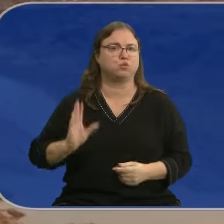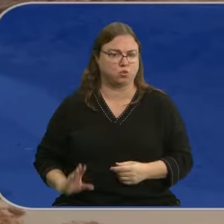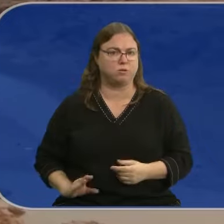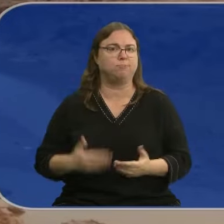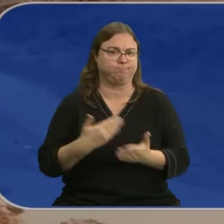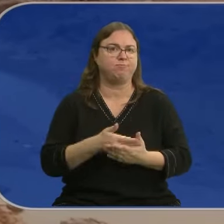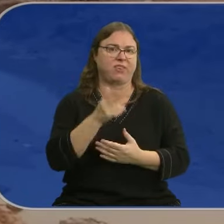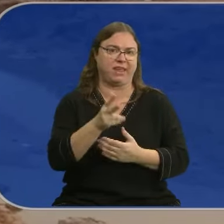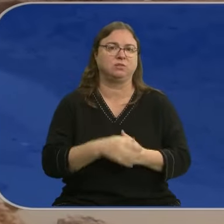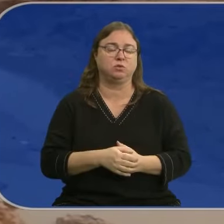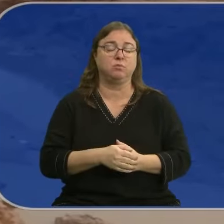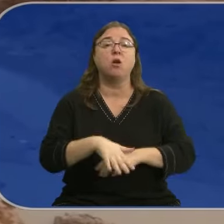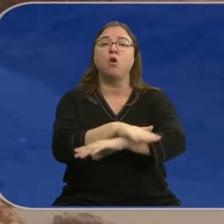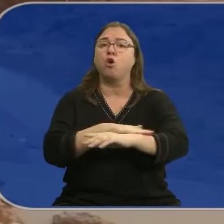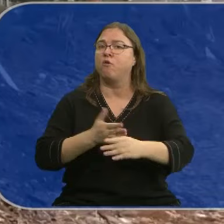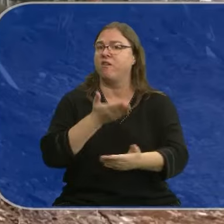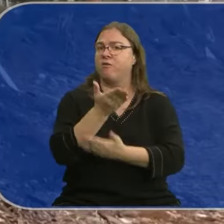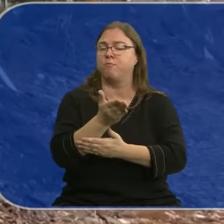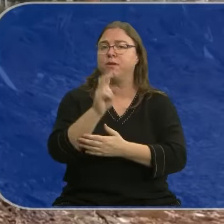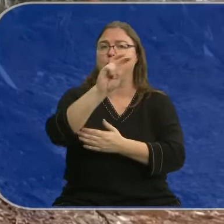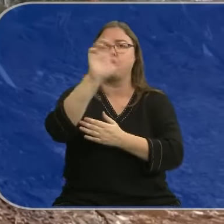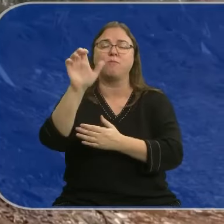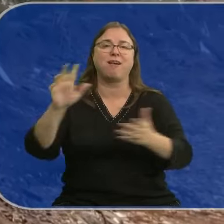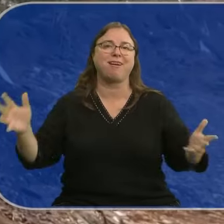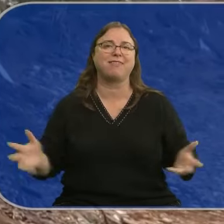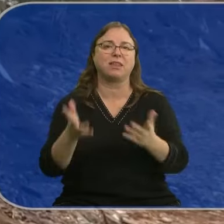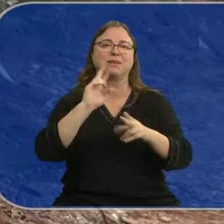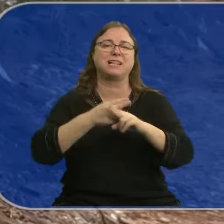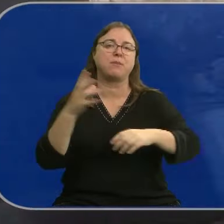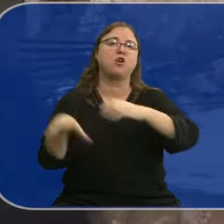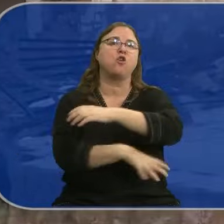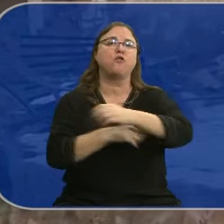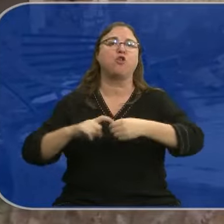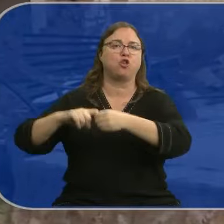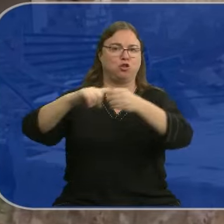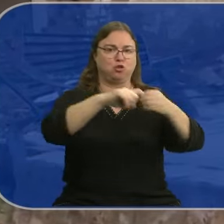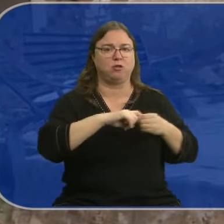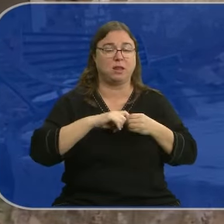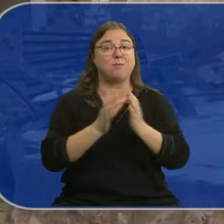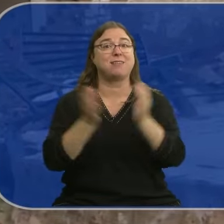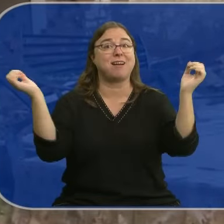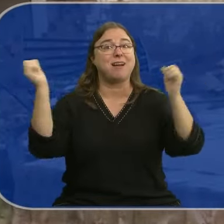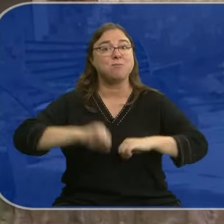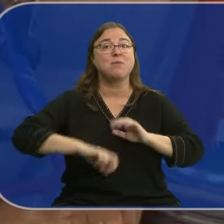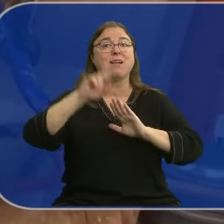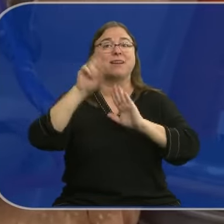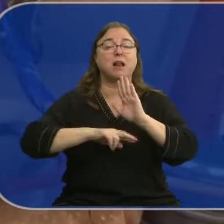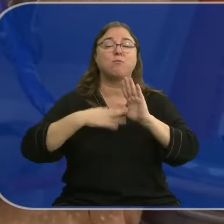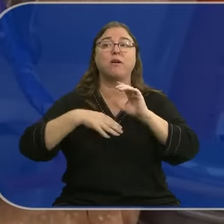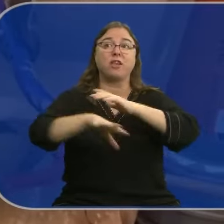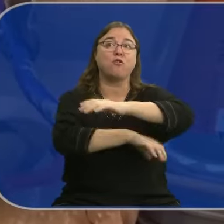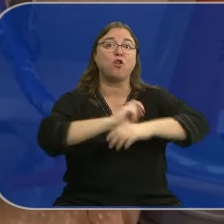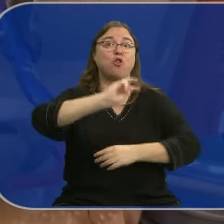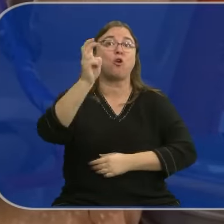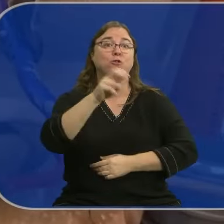salario. El gobierno también ha pedido a la Unión Europea que se active el Fondo de Solidaridad y la aprobación de un reglamento que permita a España usar parte de